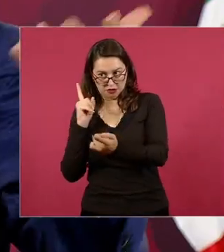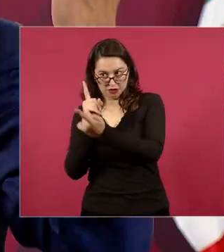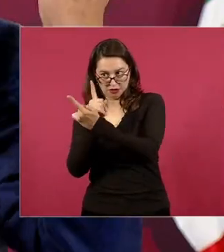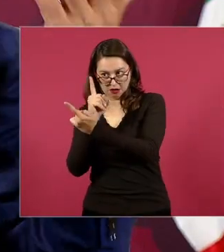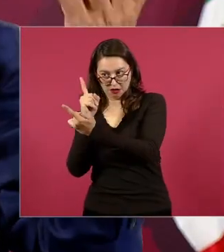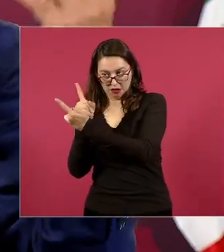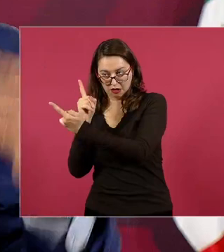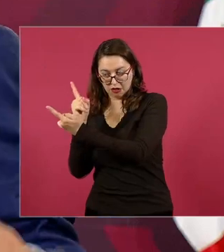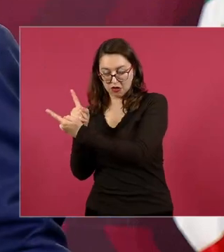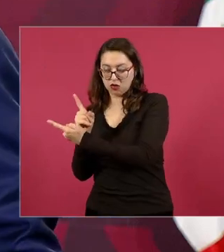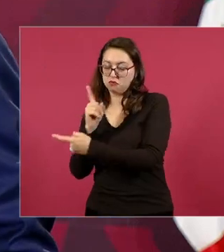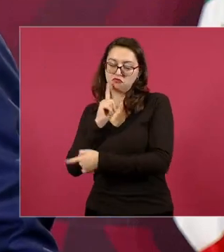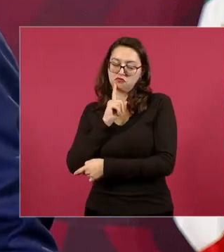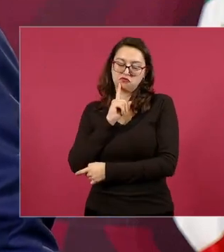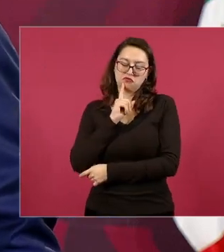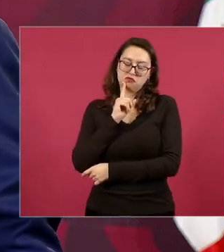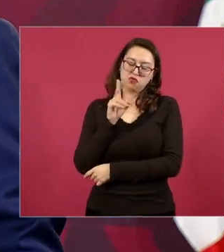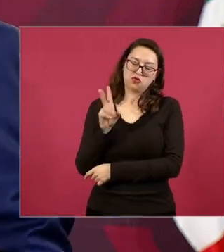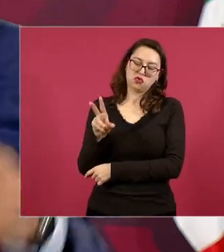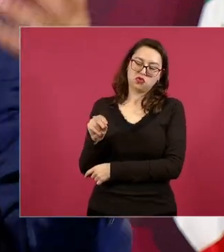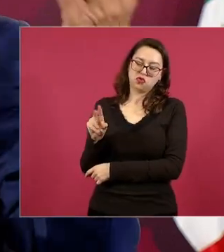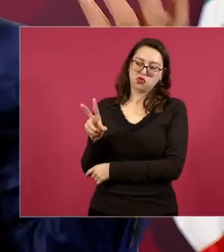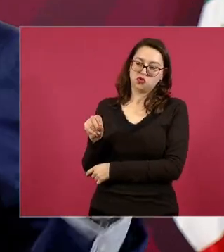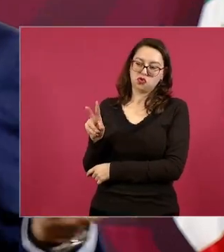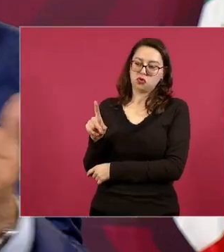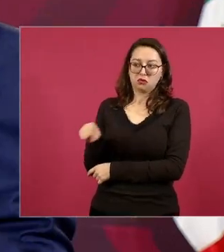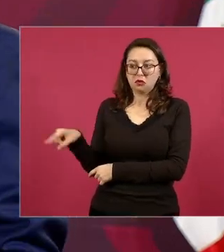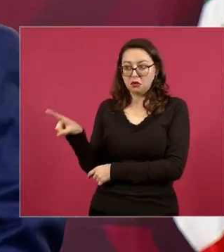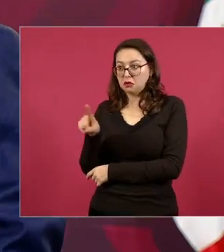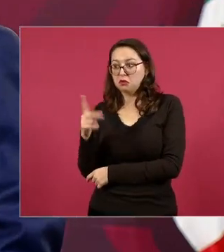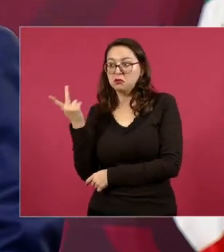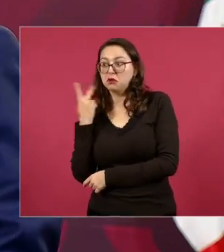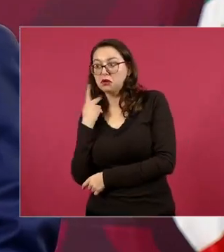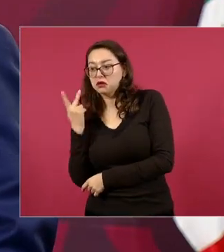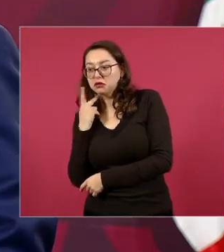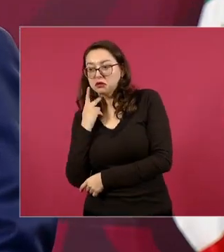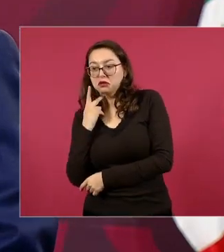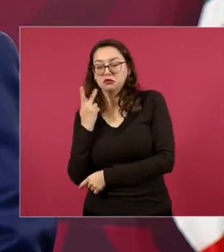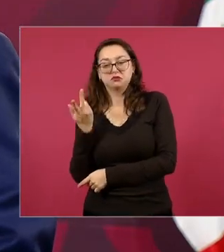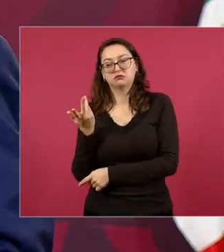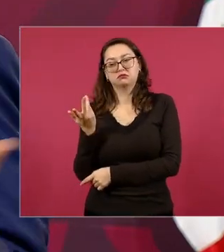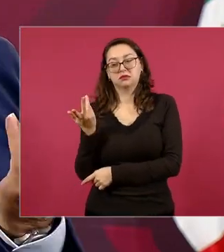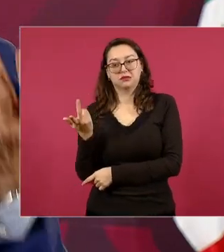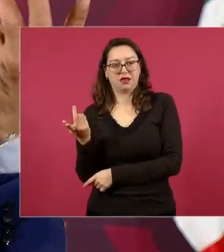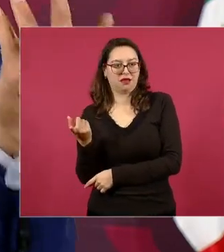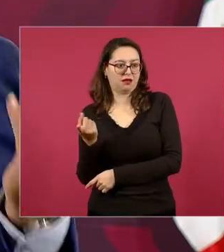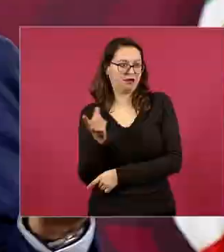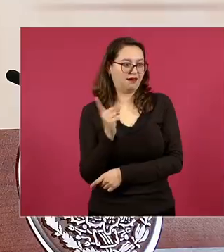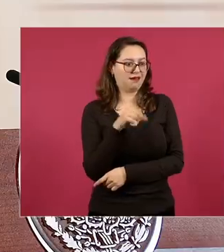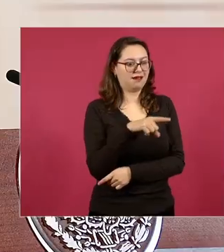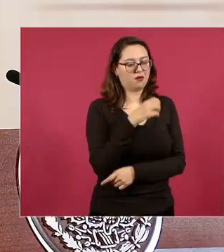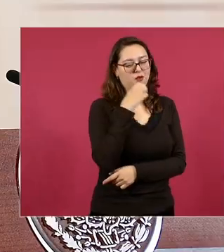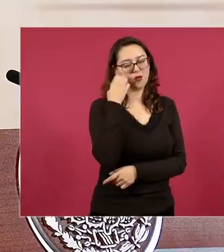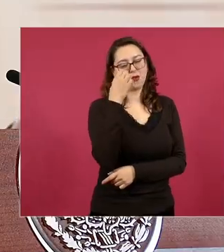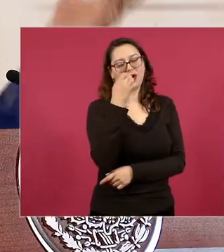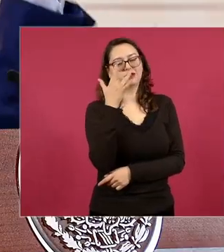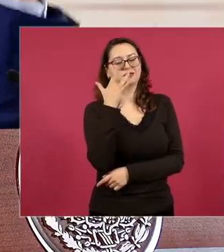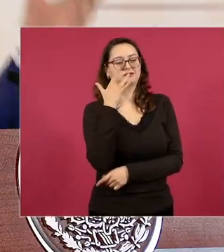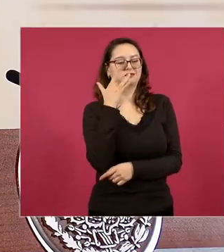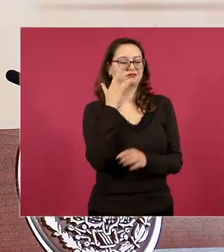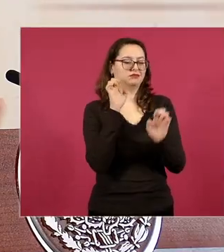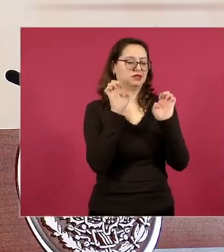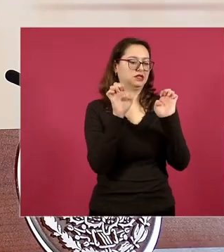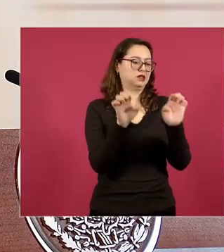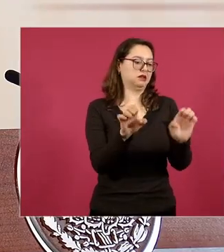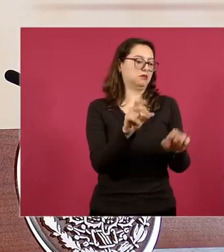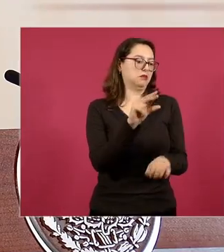bueno antes llegue a ser político pero si estudias en una escuela privada que no